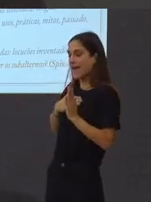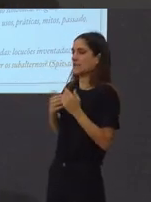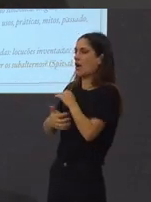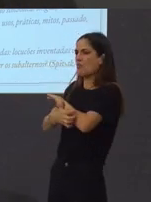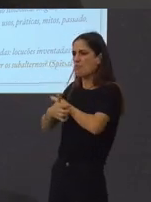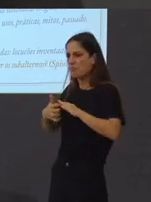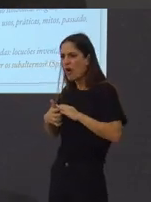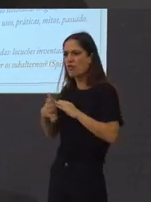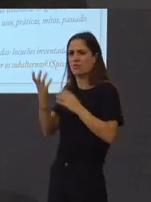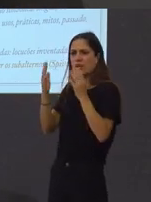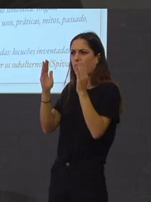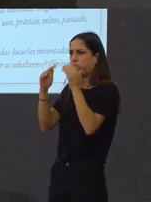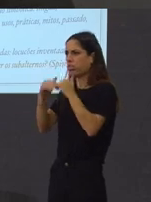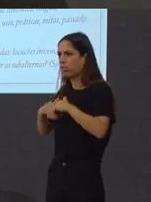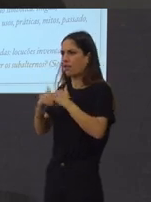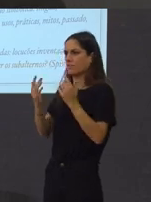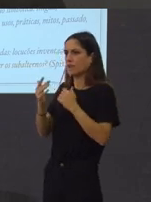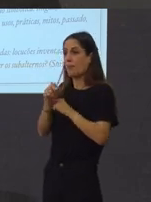había en Galicia.